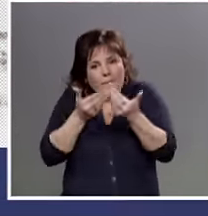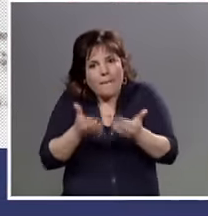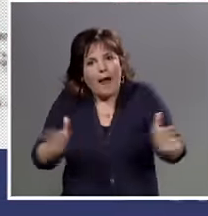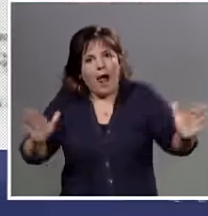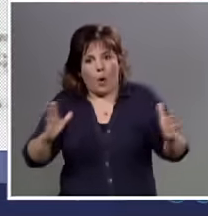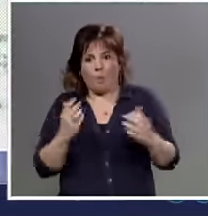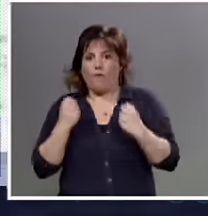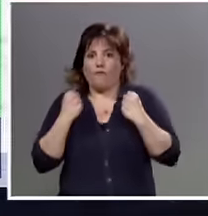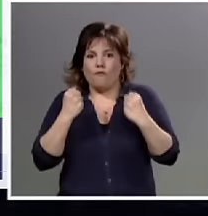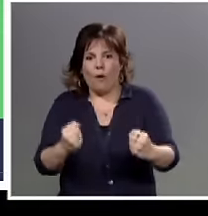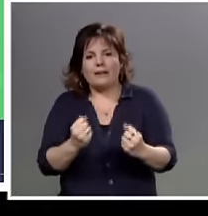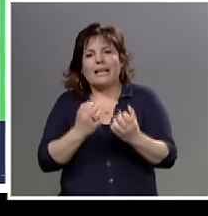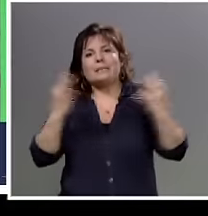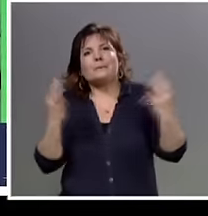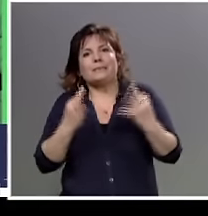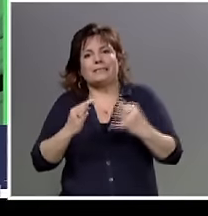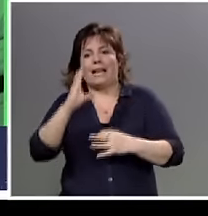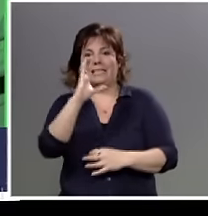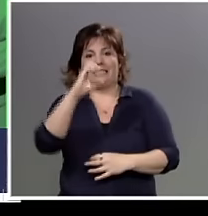a la poderosa y mítica CNT.